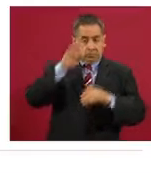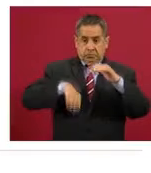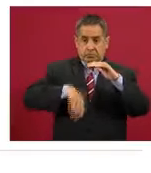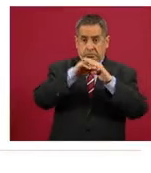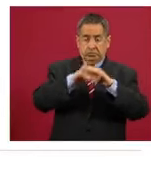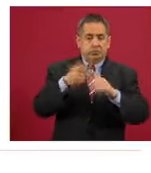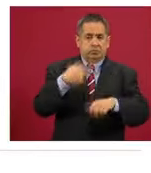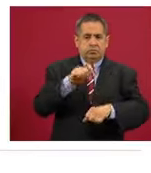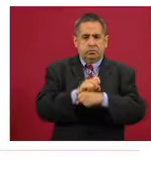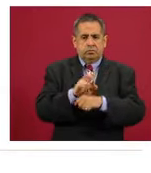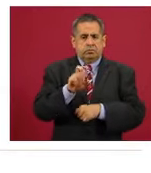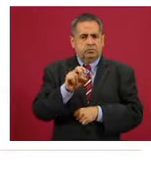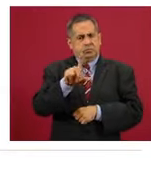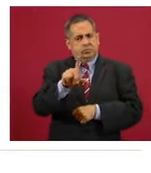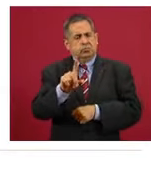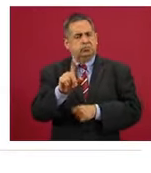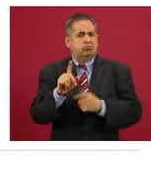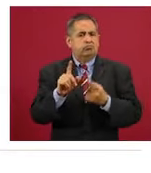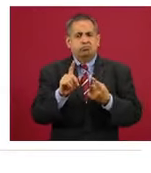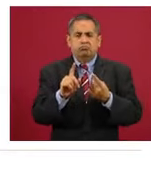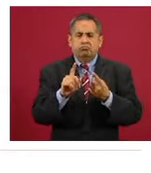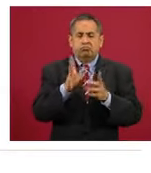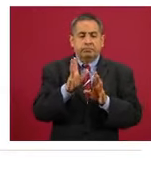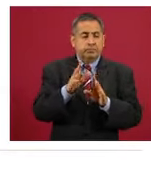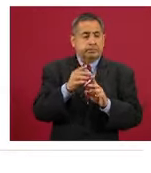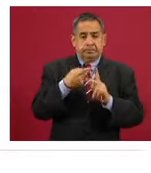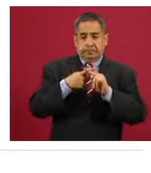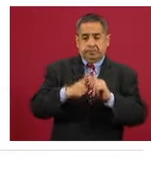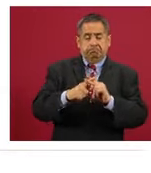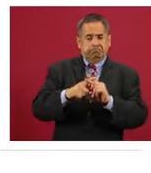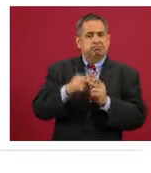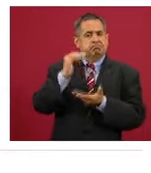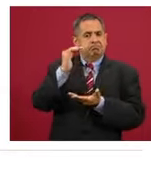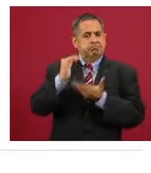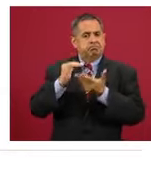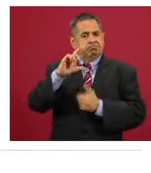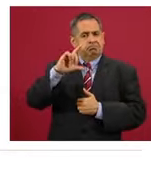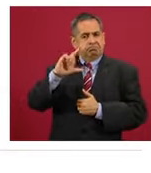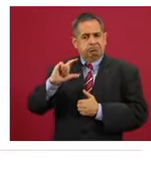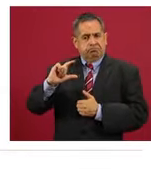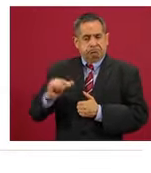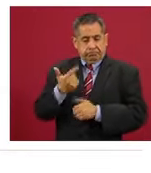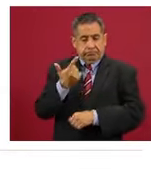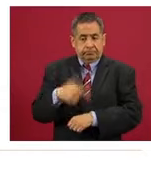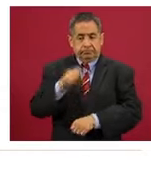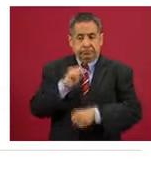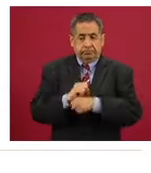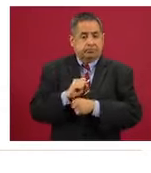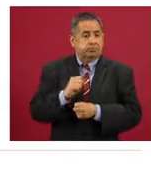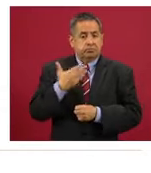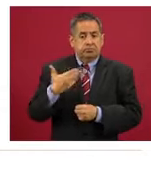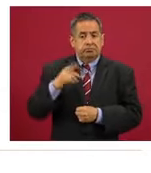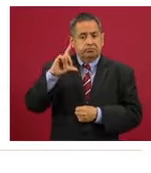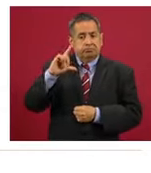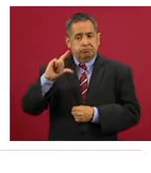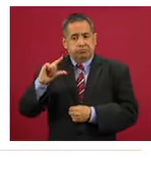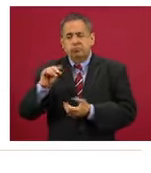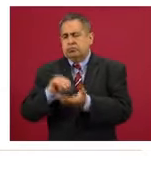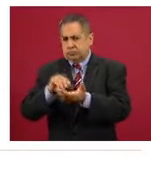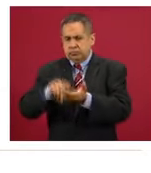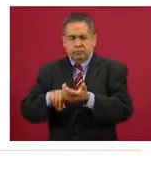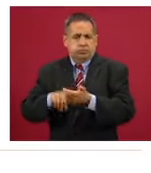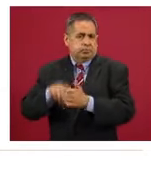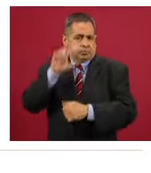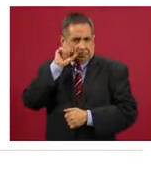ascenso en la semana 31, pero ya desde entonces tiene estas siete semanas de reducción, aún está en naranja,